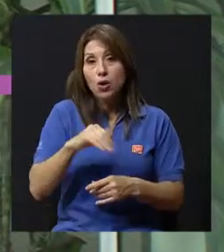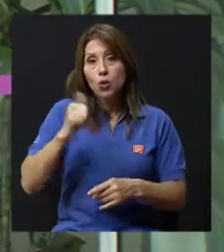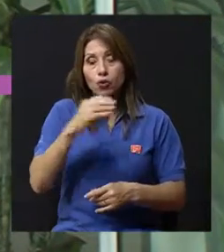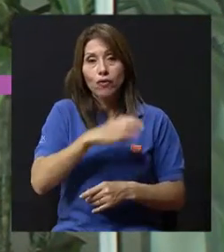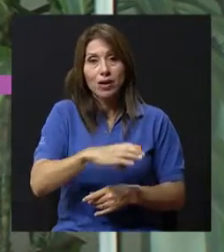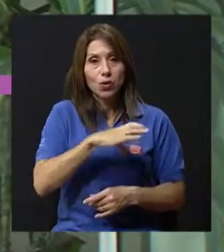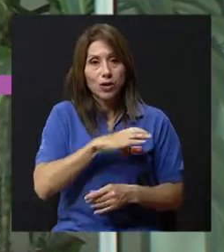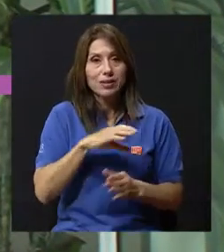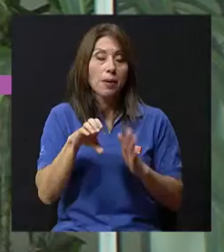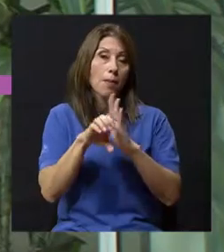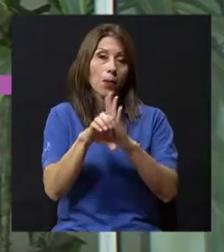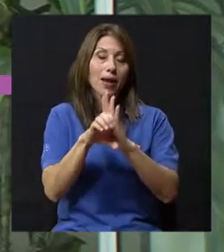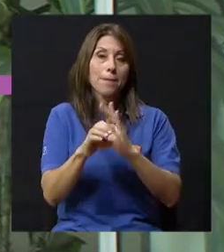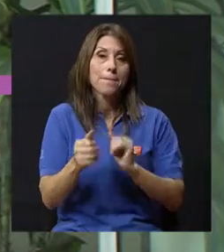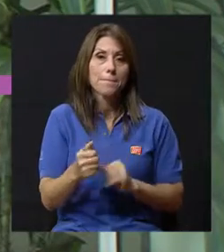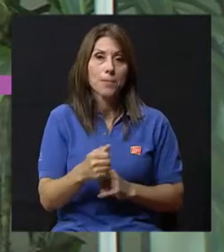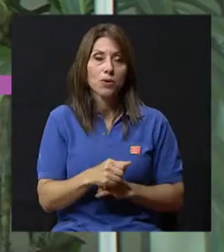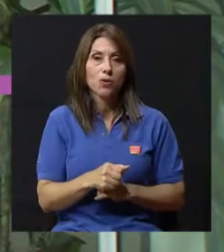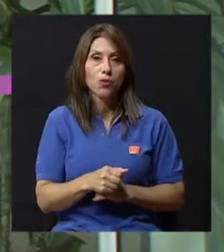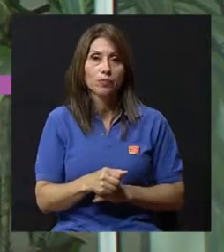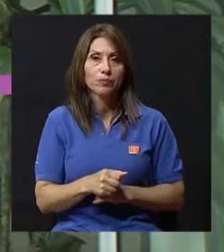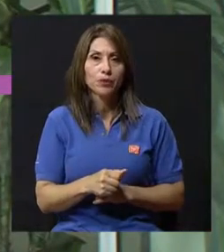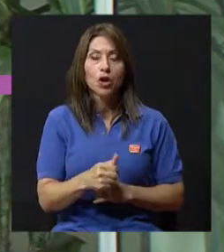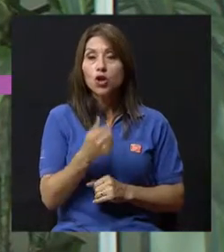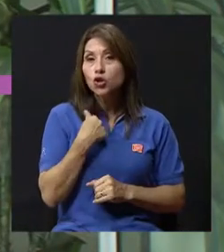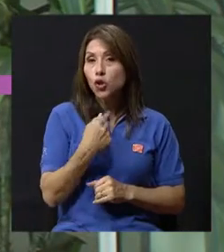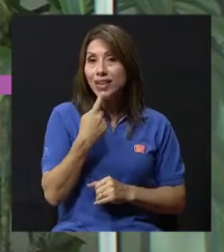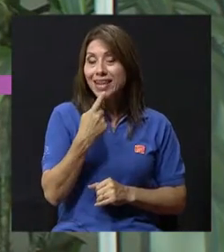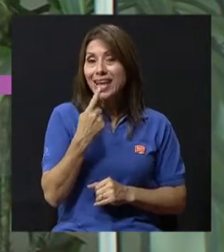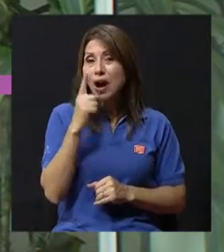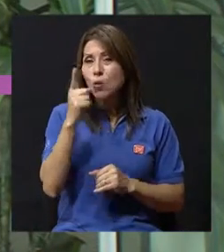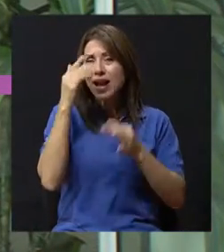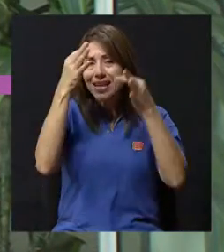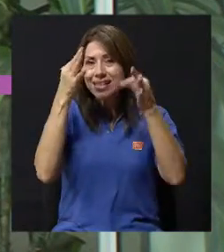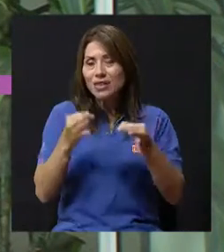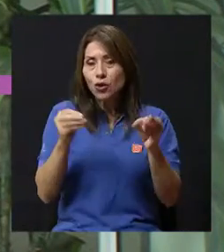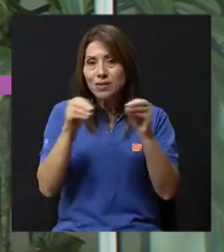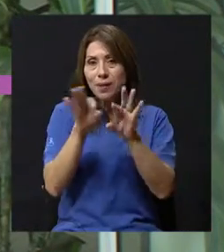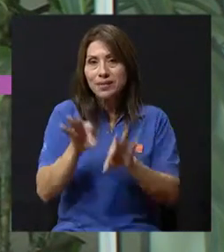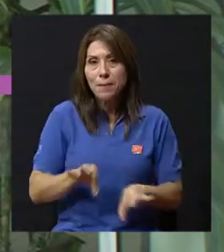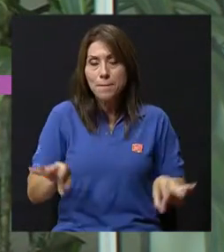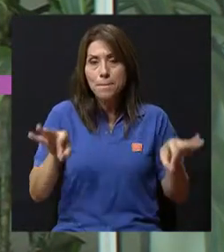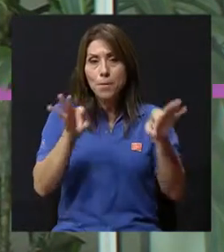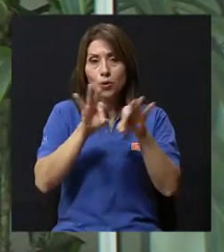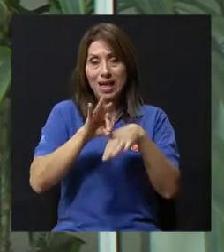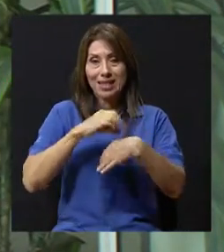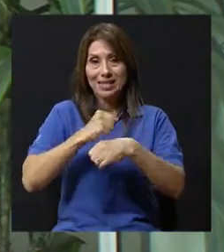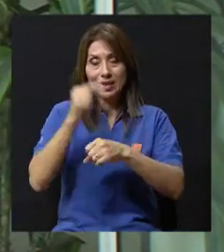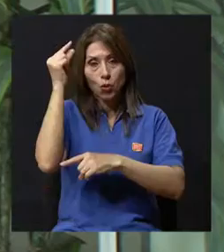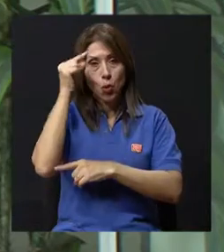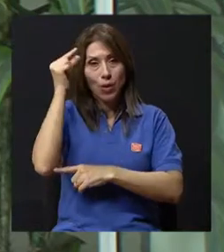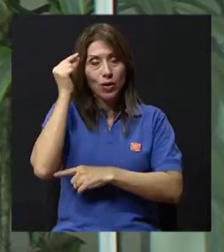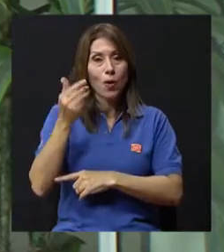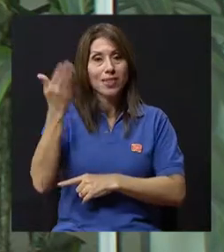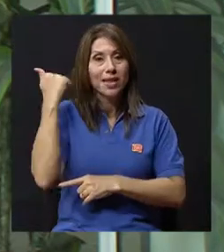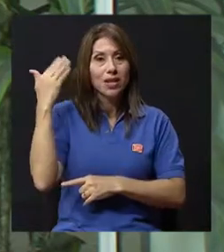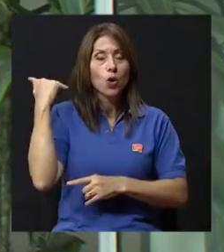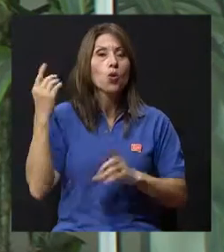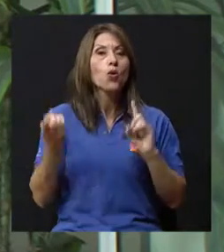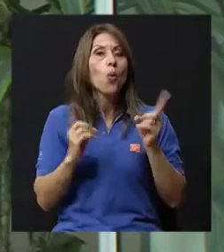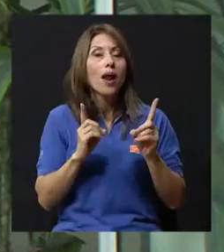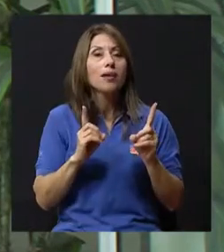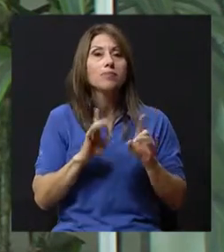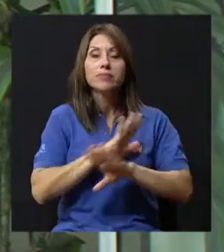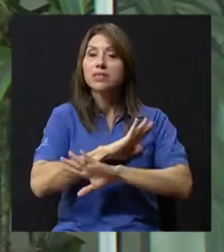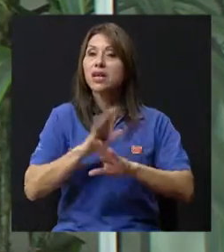hay otros factores, por ejemplo, yo diría que una de las decisiones más importantes que hicieron el gobierno anterior fue el